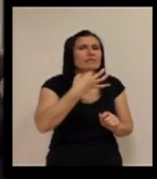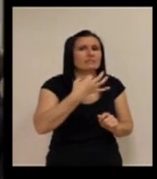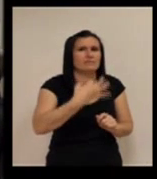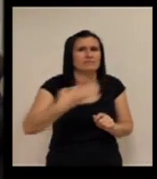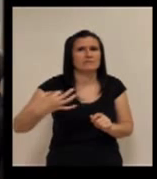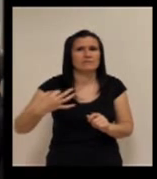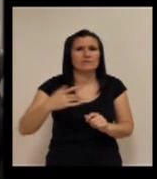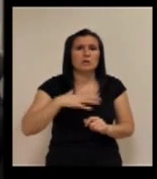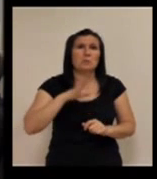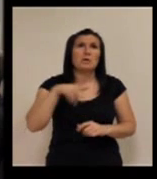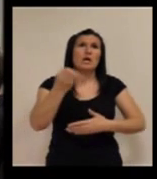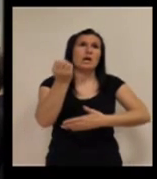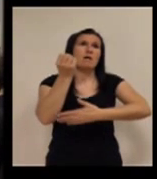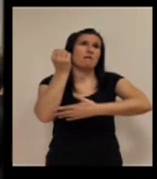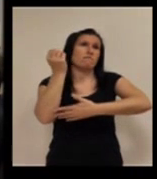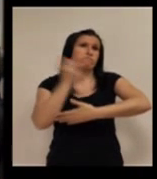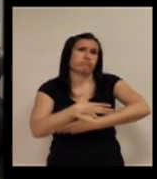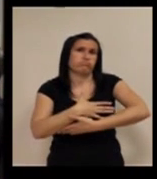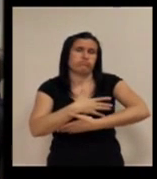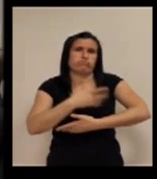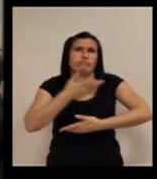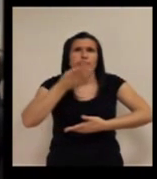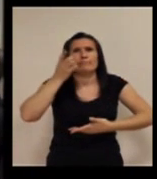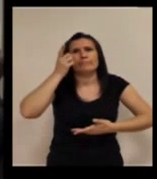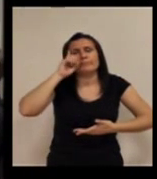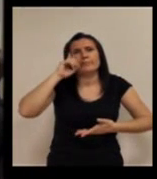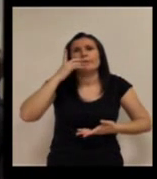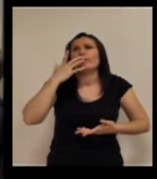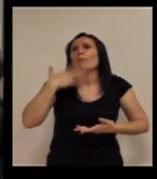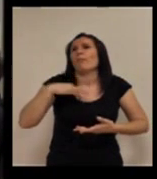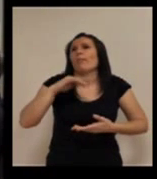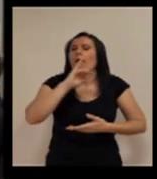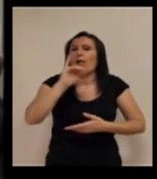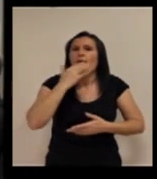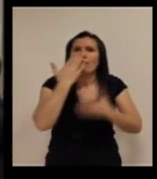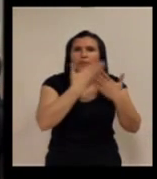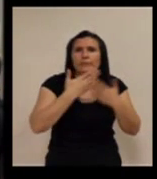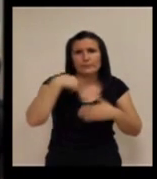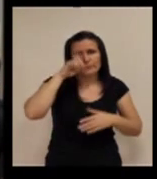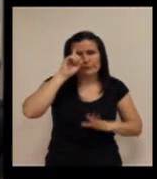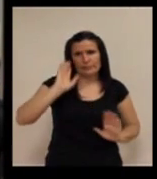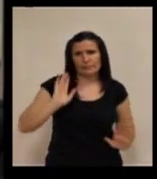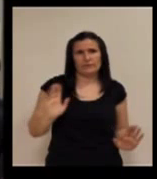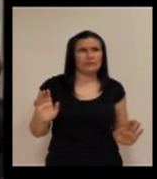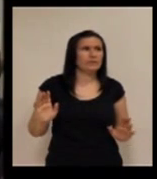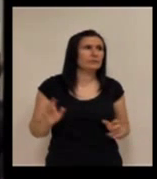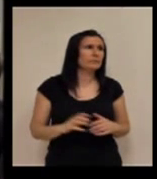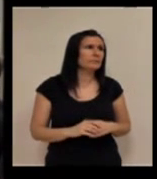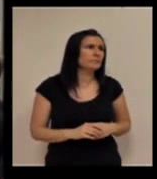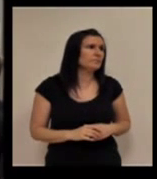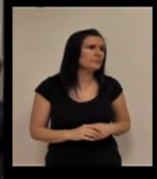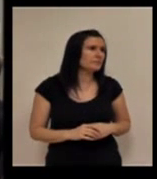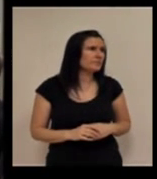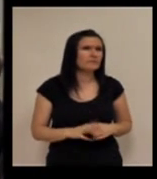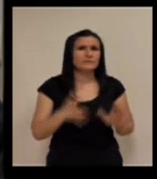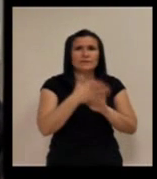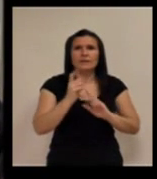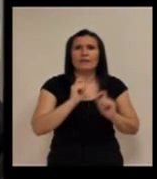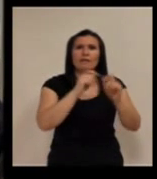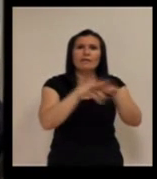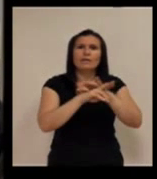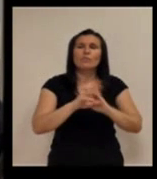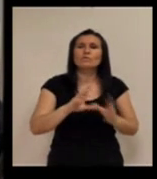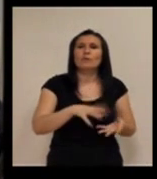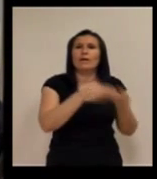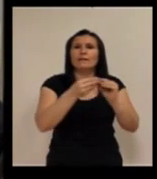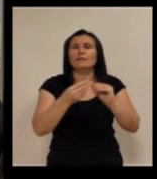realmente es necesario. A lo mejor no supone un ahorro... No lo sé, a mejor hay estudios... Nosotros muchas veces opinamos lo mismo, una